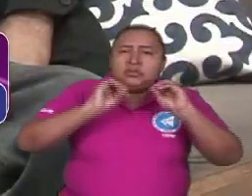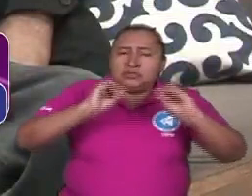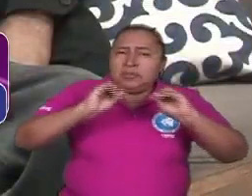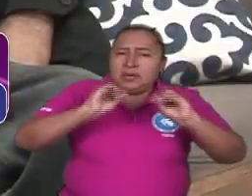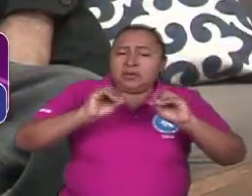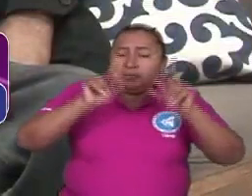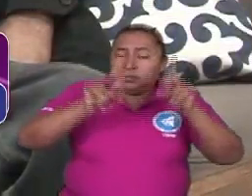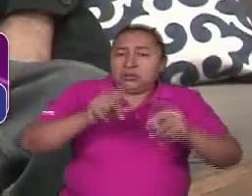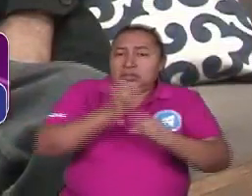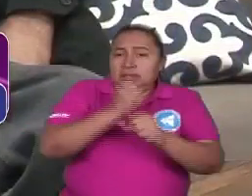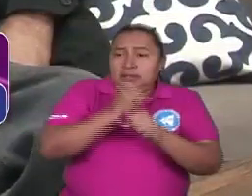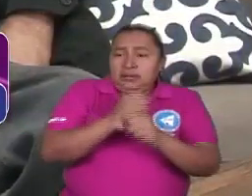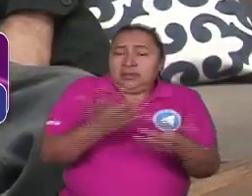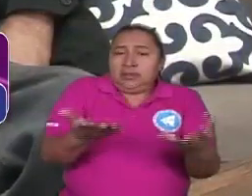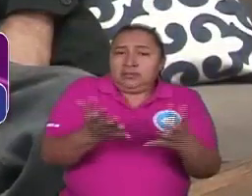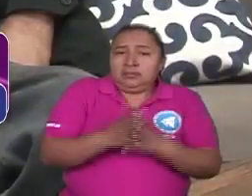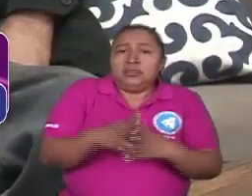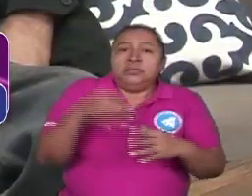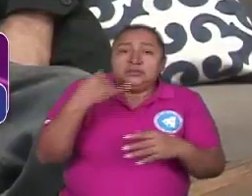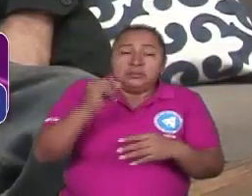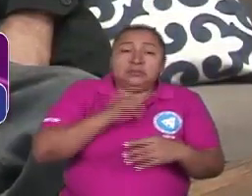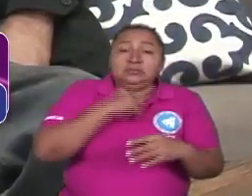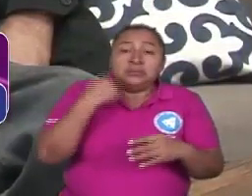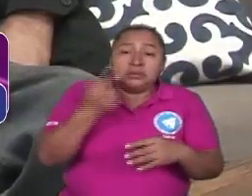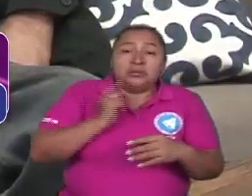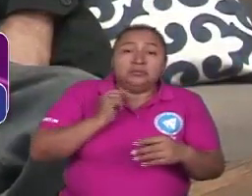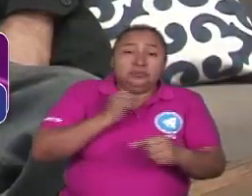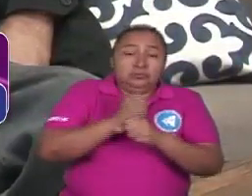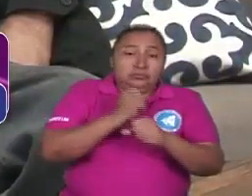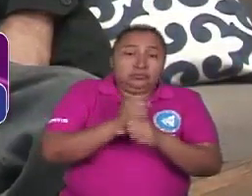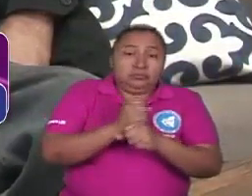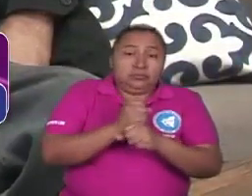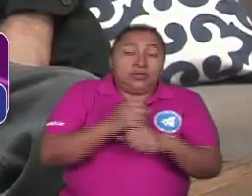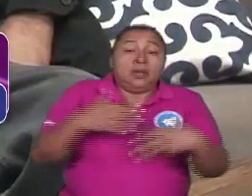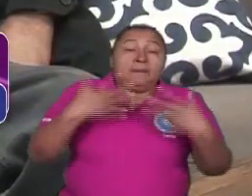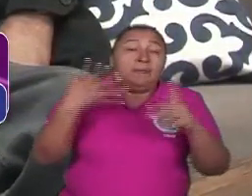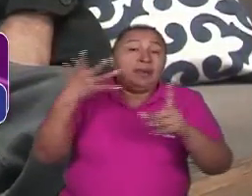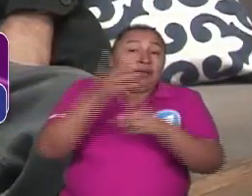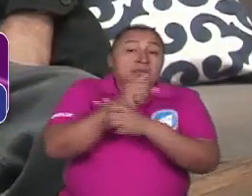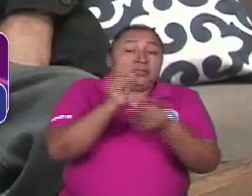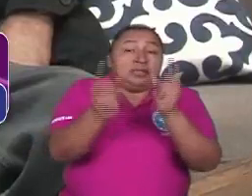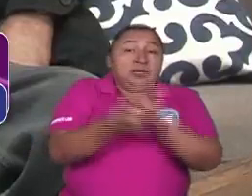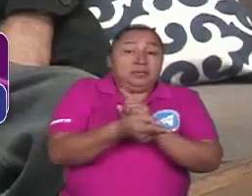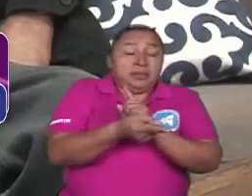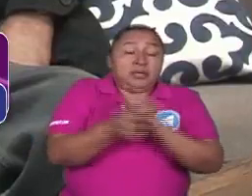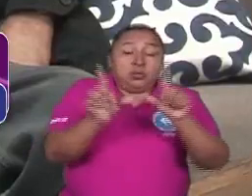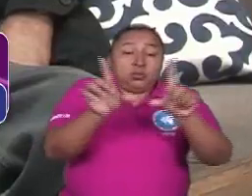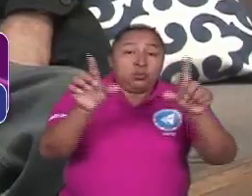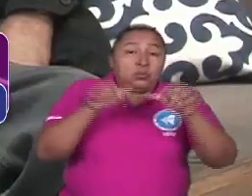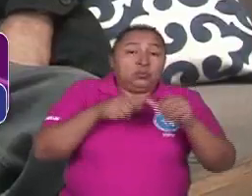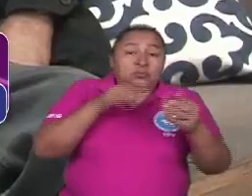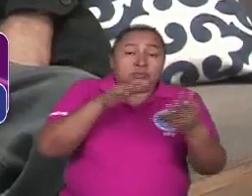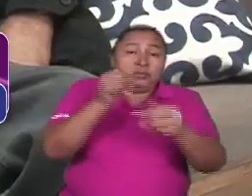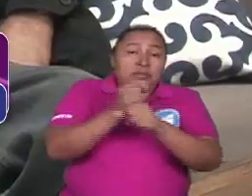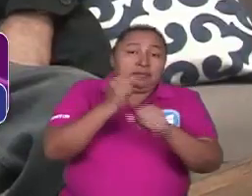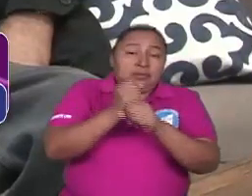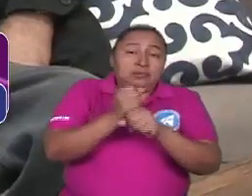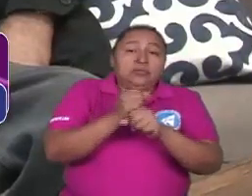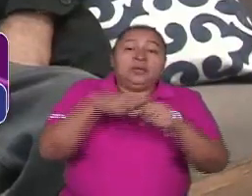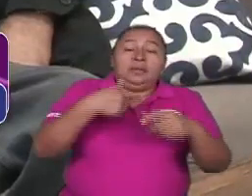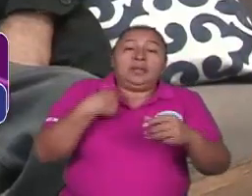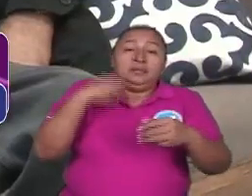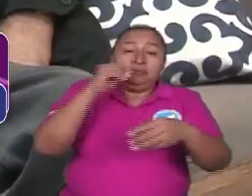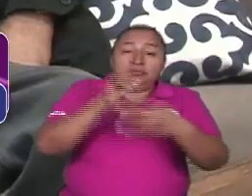trabajadora así es así es ¿qué es lo que pasa? para cambiar la matriz productiva o para agregar valor